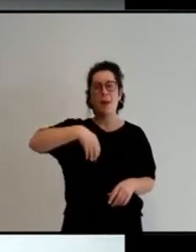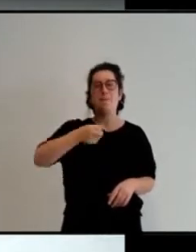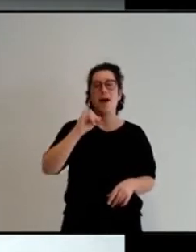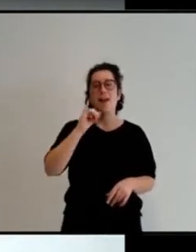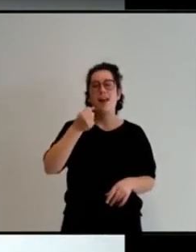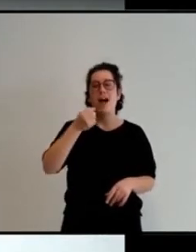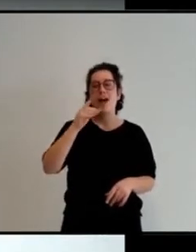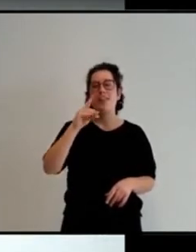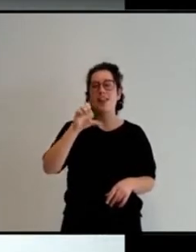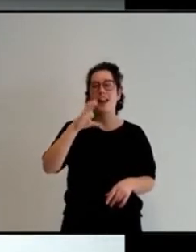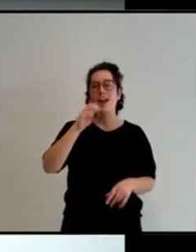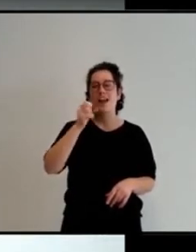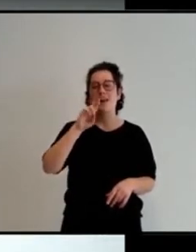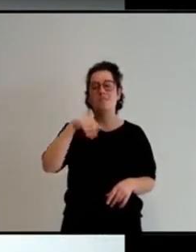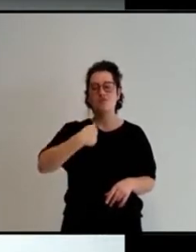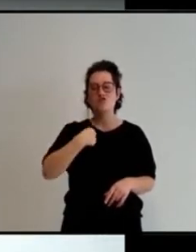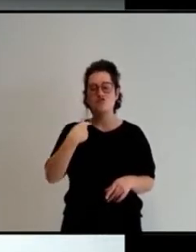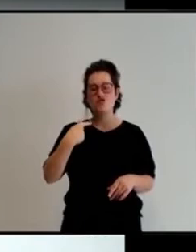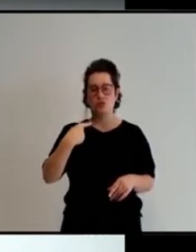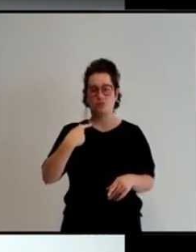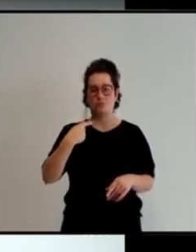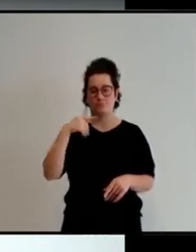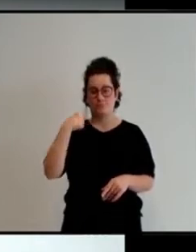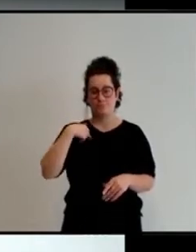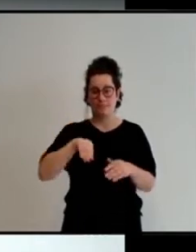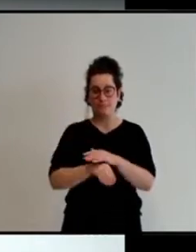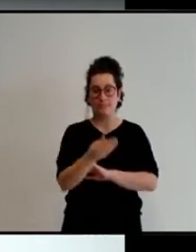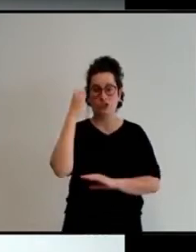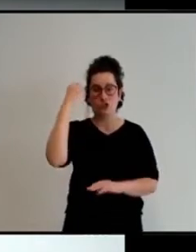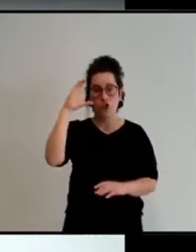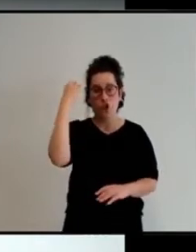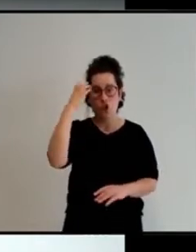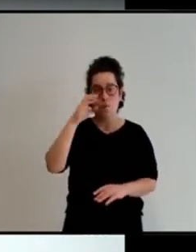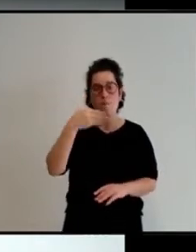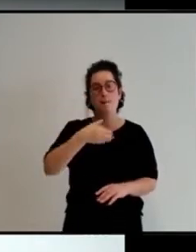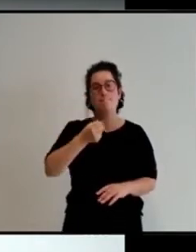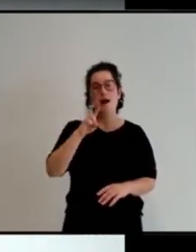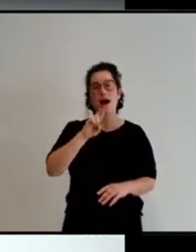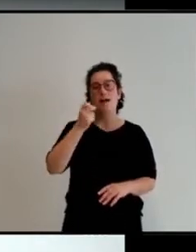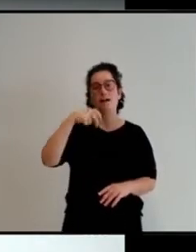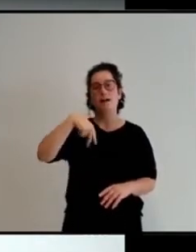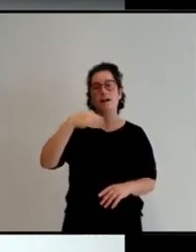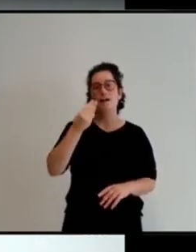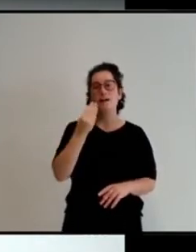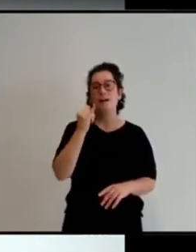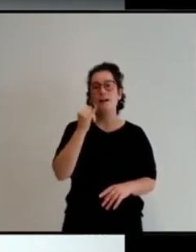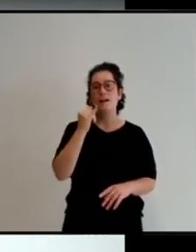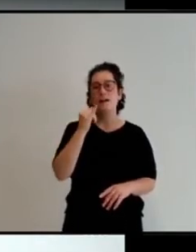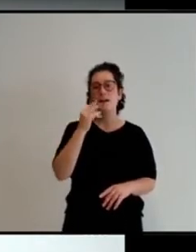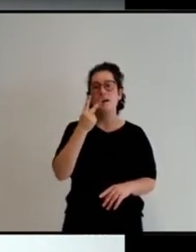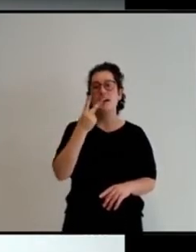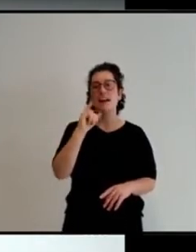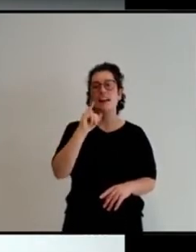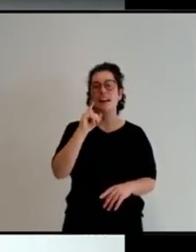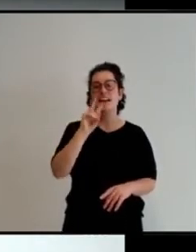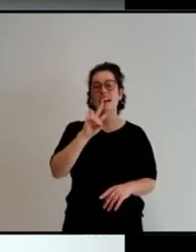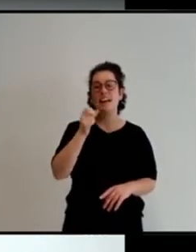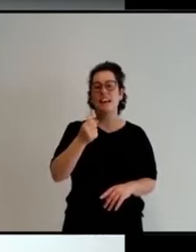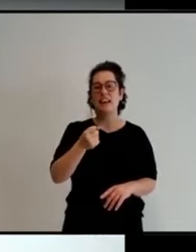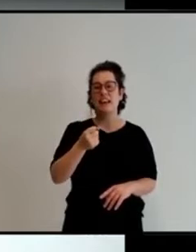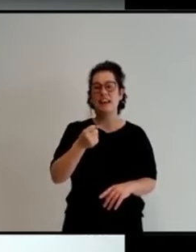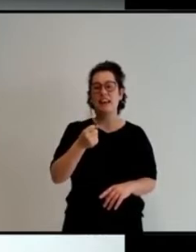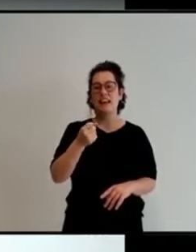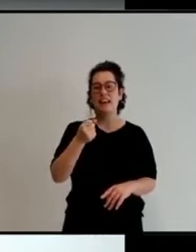Barranquilla, Colombia, donde allí inicié mi primer paso como líder social y defensora de los derechos humanos,